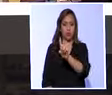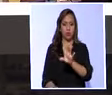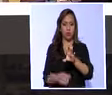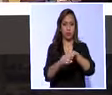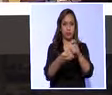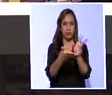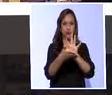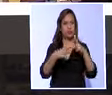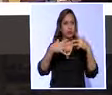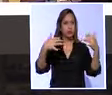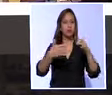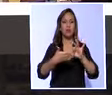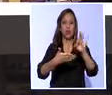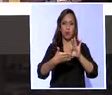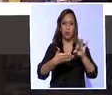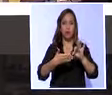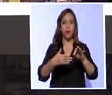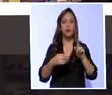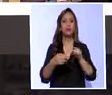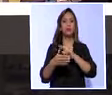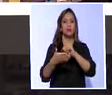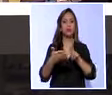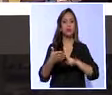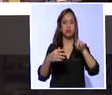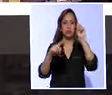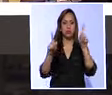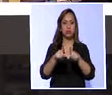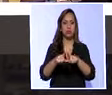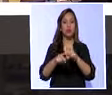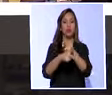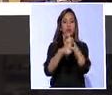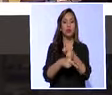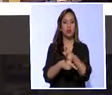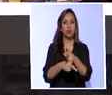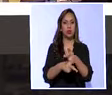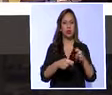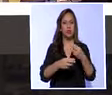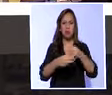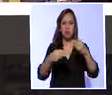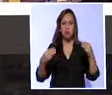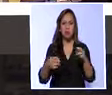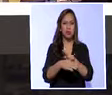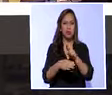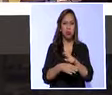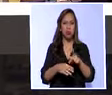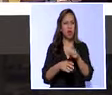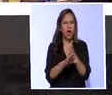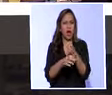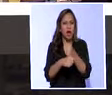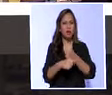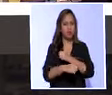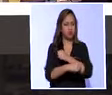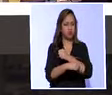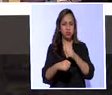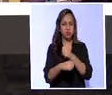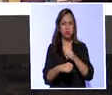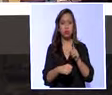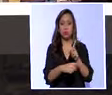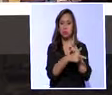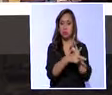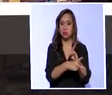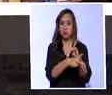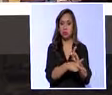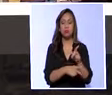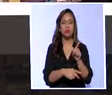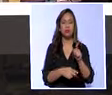Asamblea aprobó la enmienda de la Convención sobre la Protección Física de los Materiales Nucleares. El instrumento internacional busca facilitar